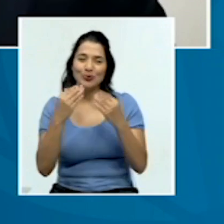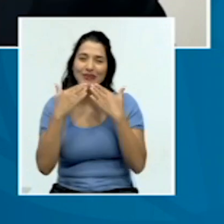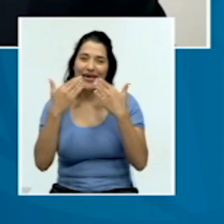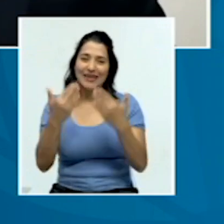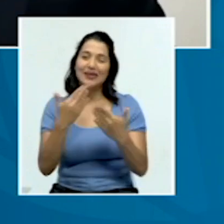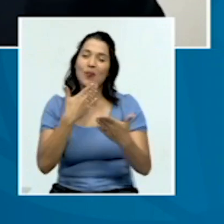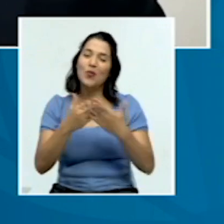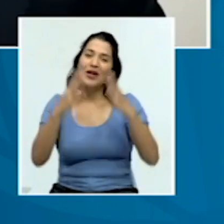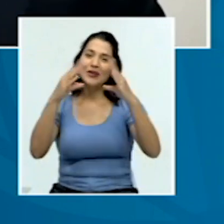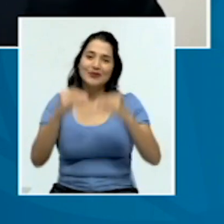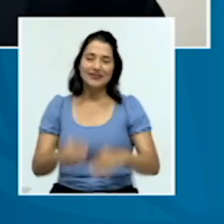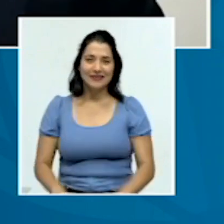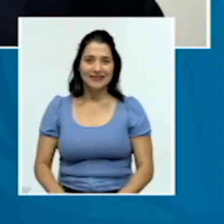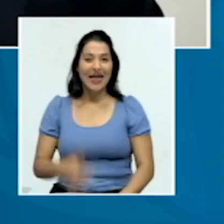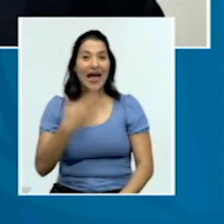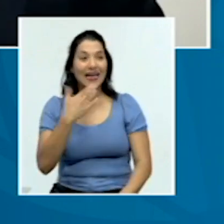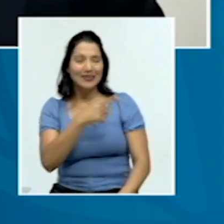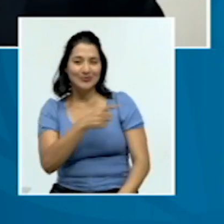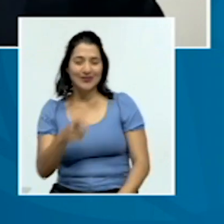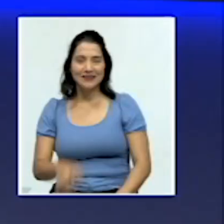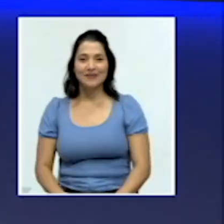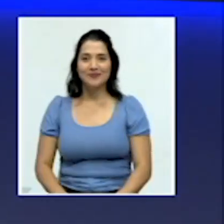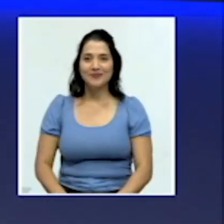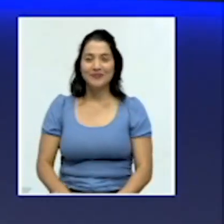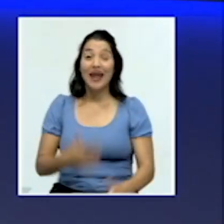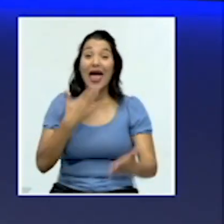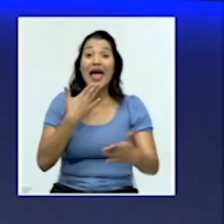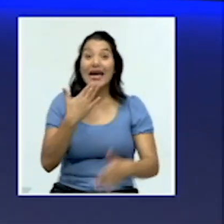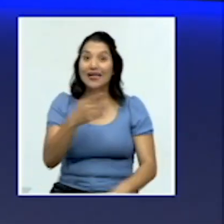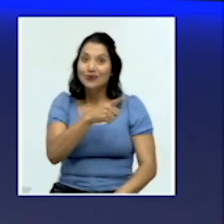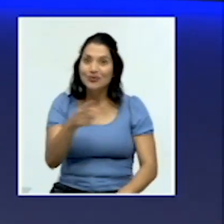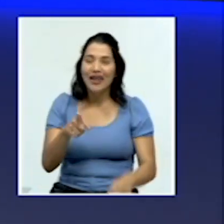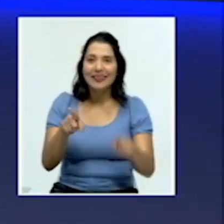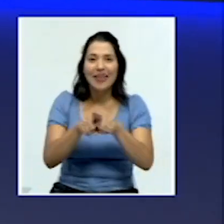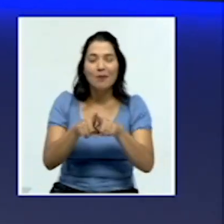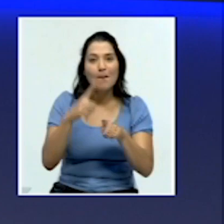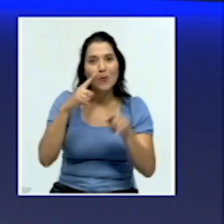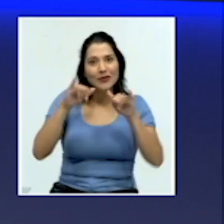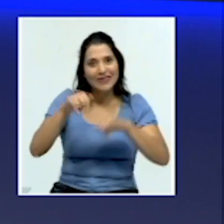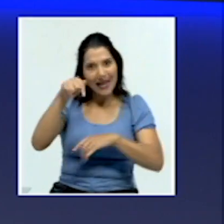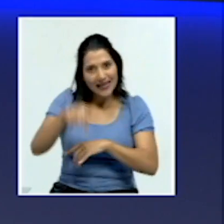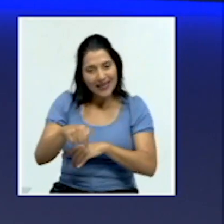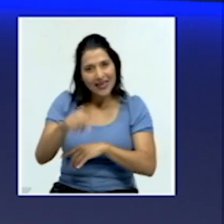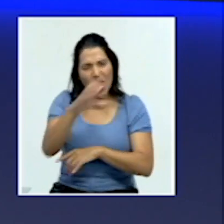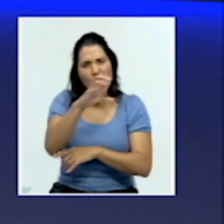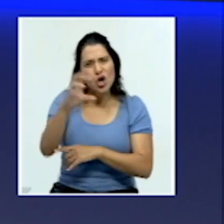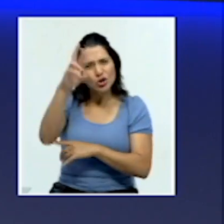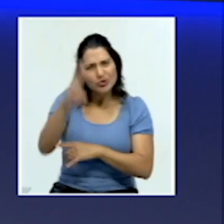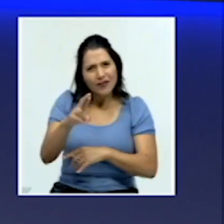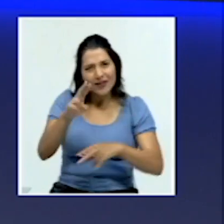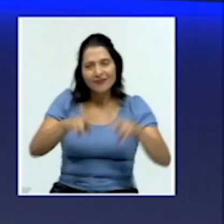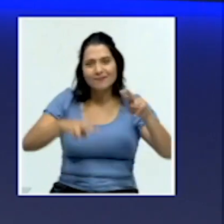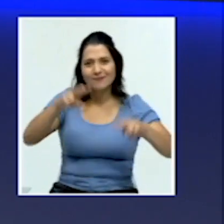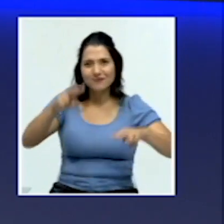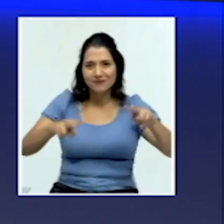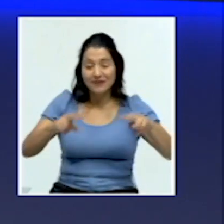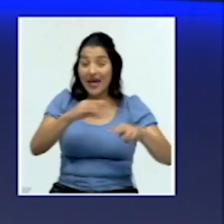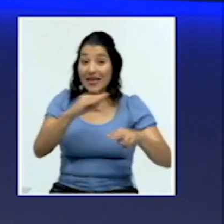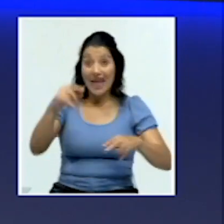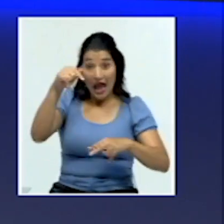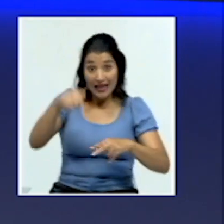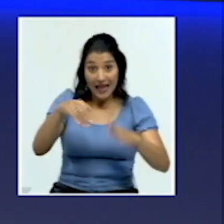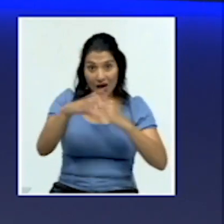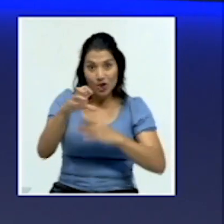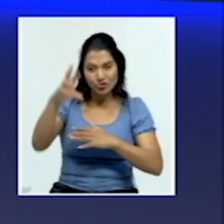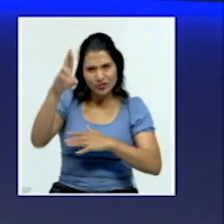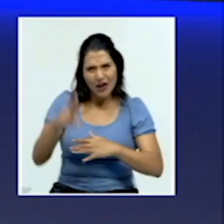gracias y muy buenas noches. Gracias a usted. Gracias a ustedes también por estar ahí. Costa Rica es diversa y aquí en